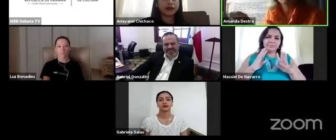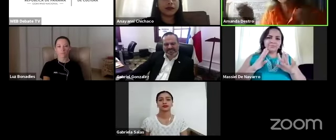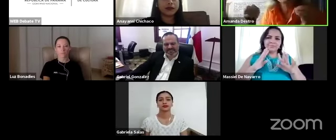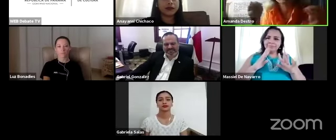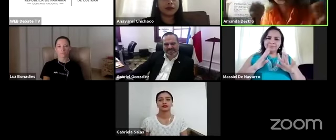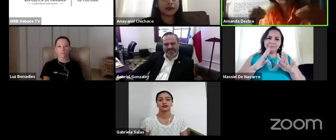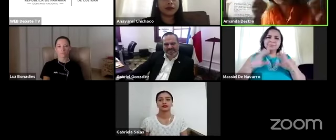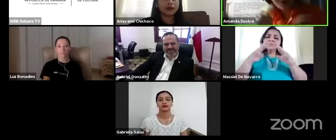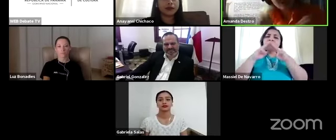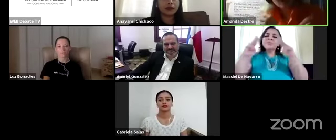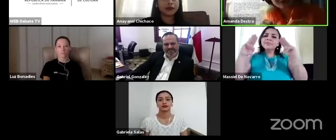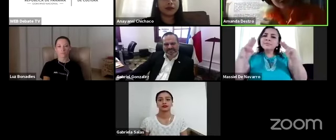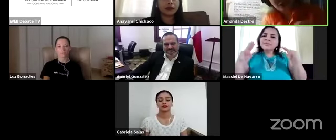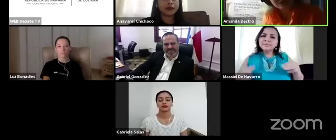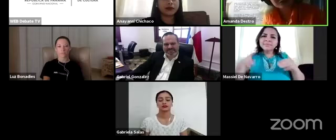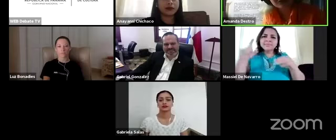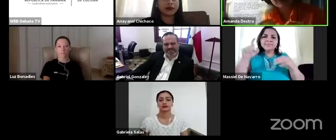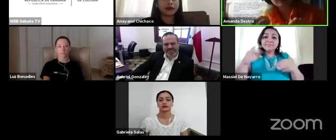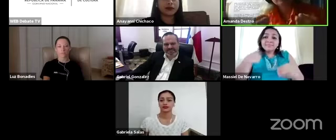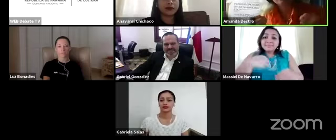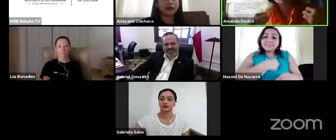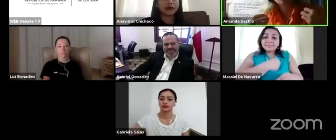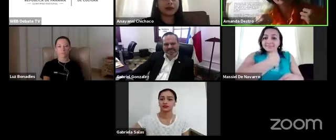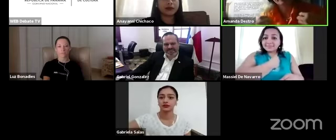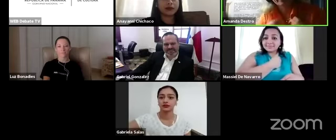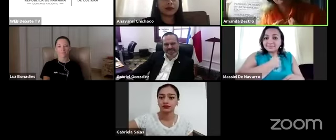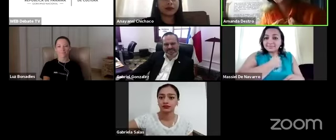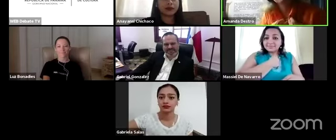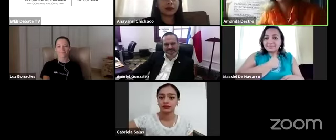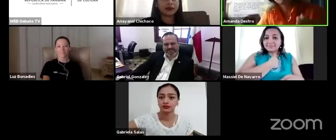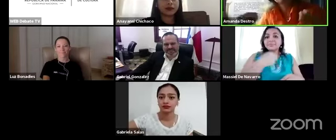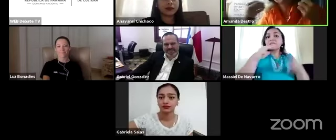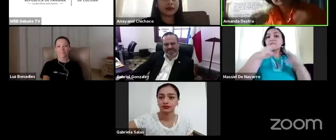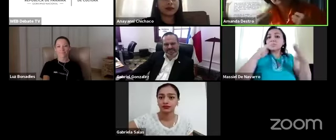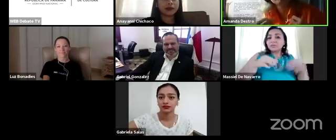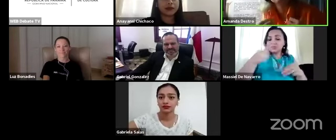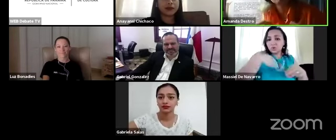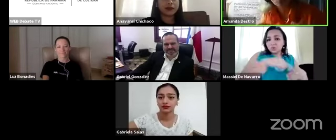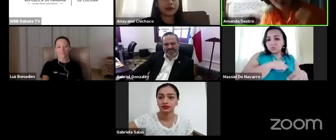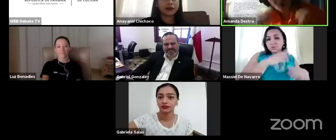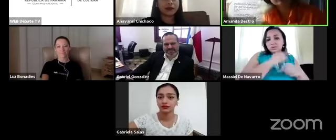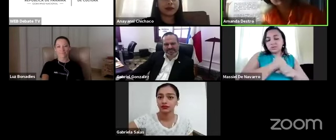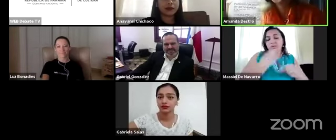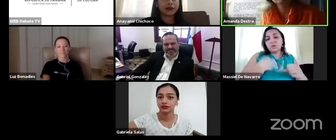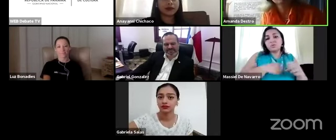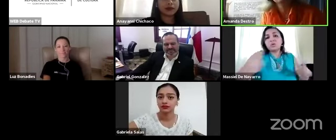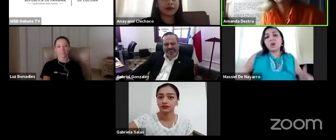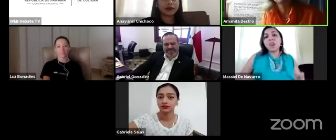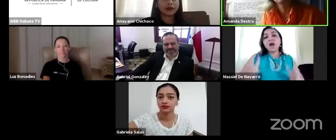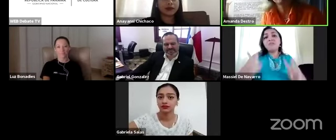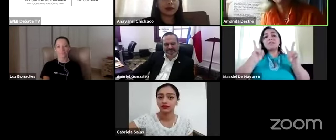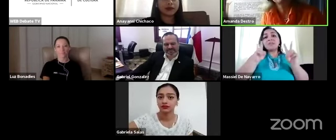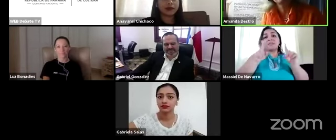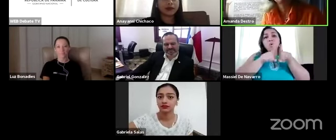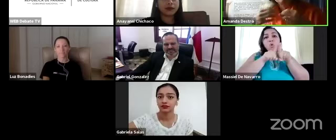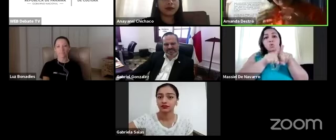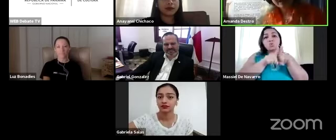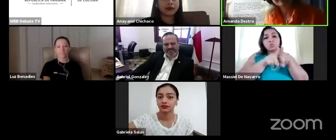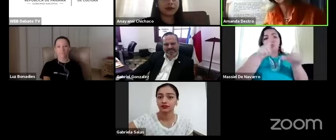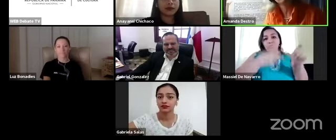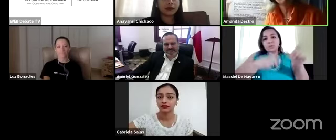el museo somos nosotros el museo lo creamos y lo vivimos junto con la ciudadanía